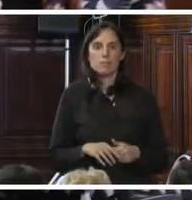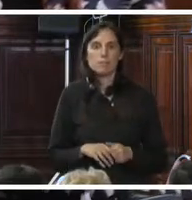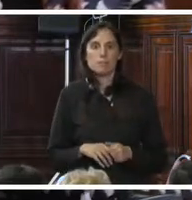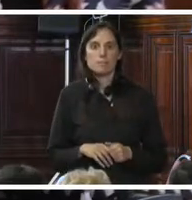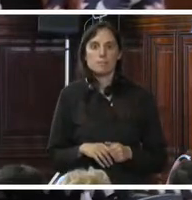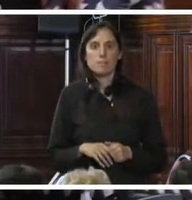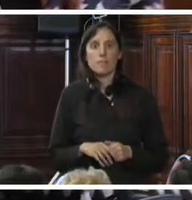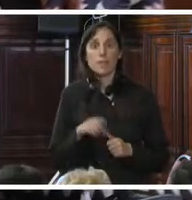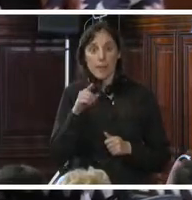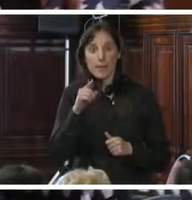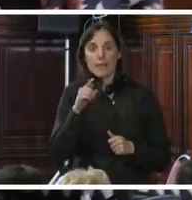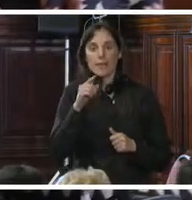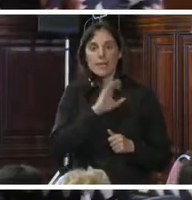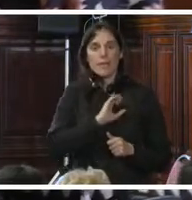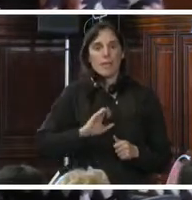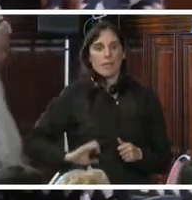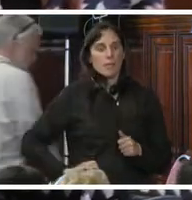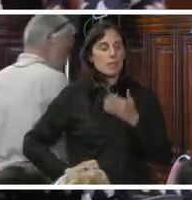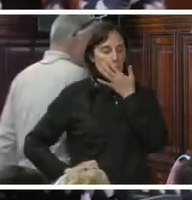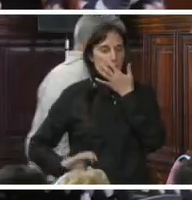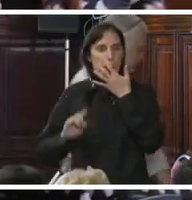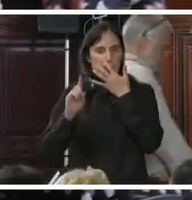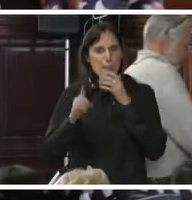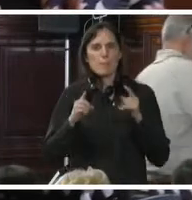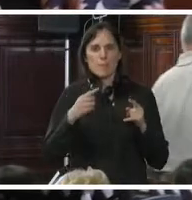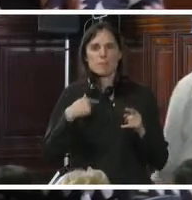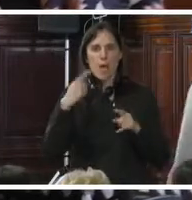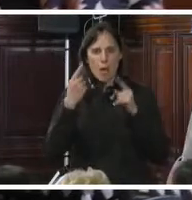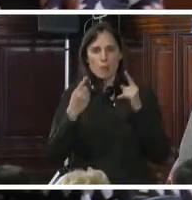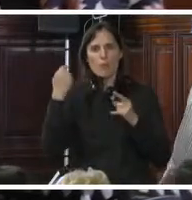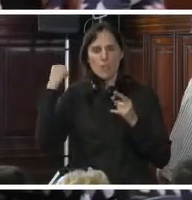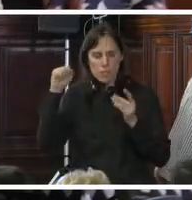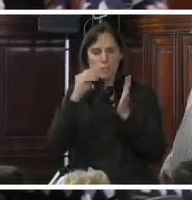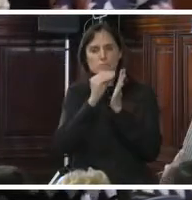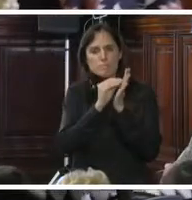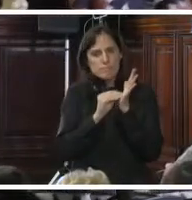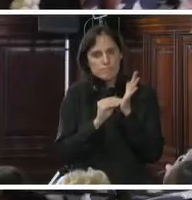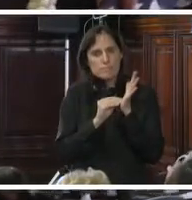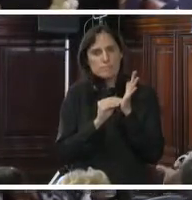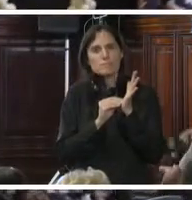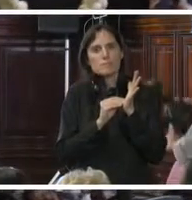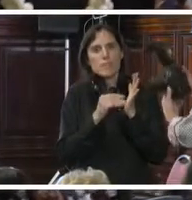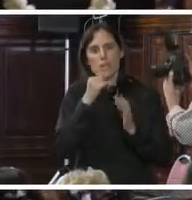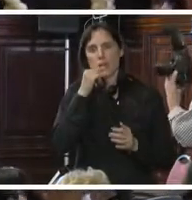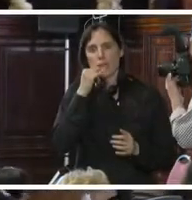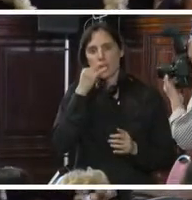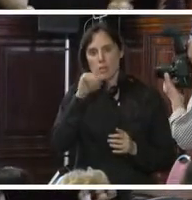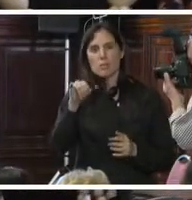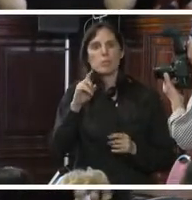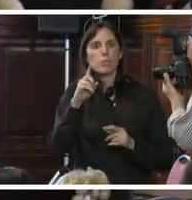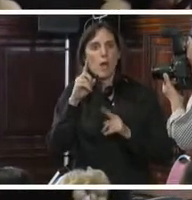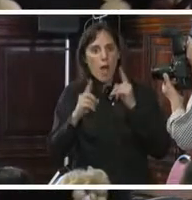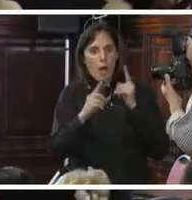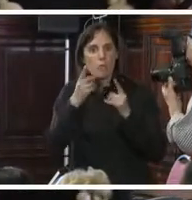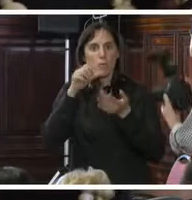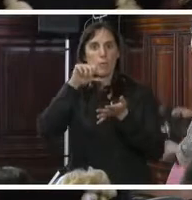Frente a ello, los Estados han respondido tipificando el delito de trata de personas en todos estos países. Además, muchos